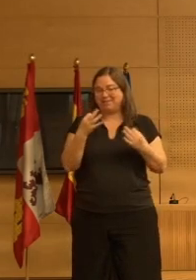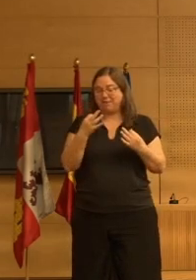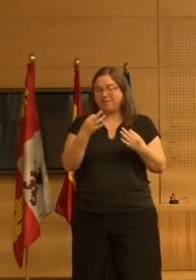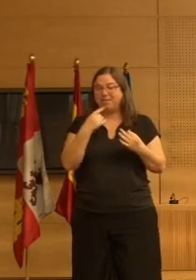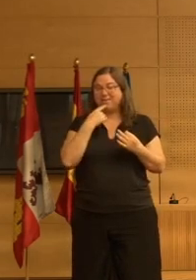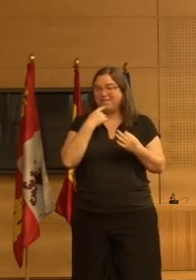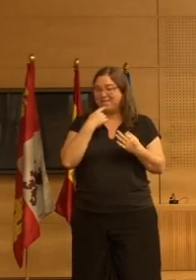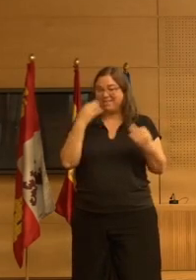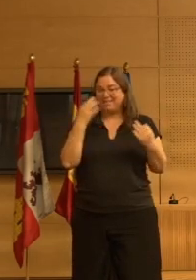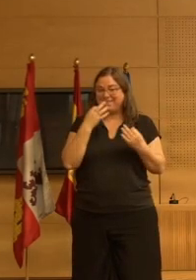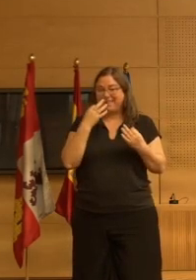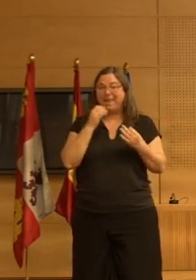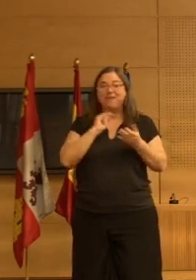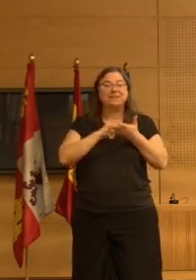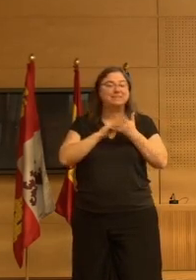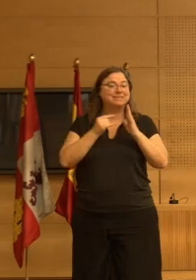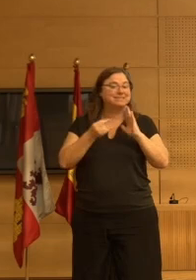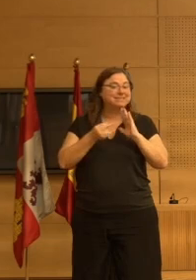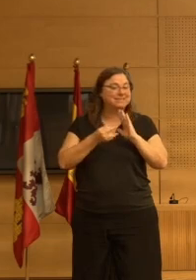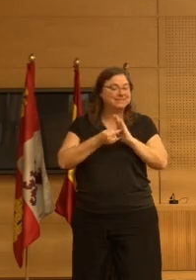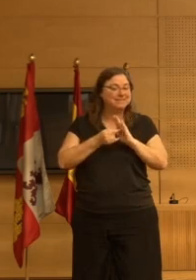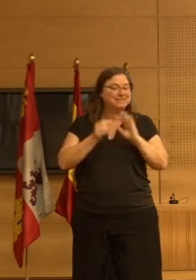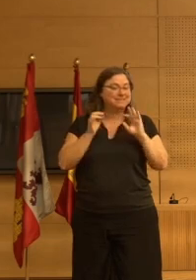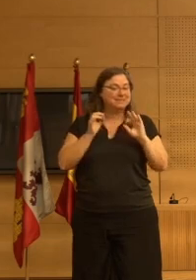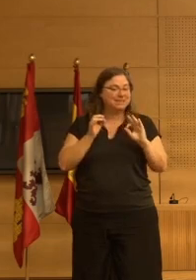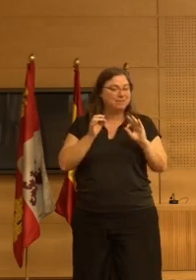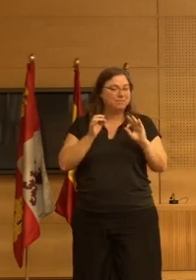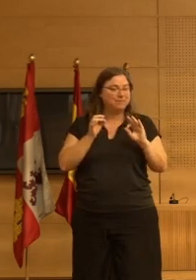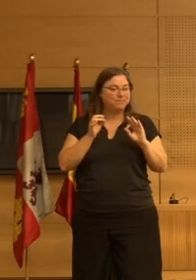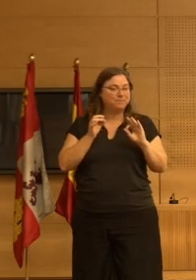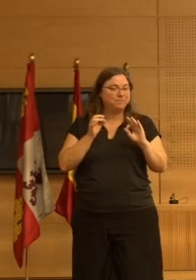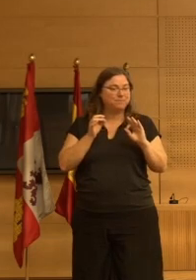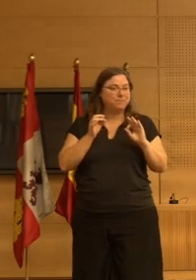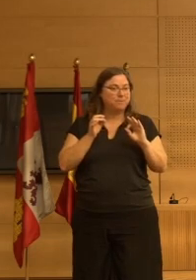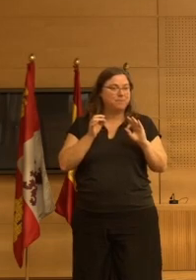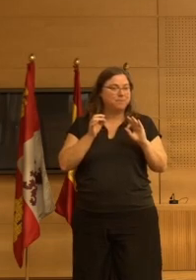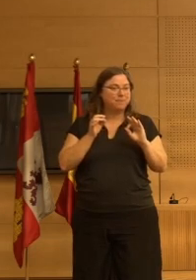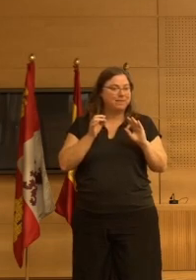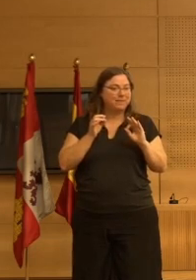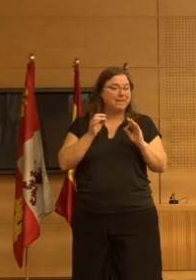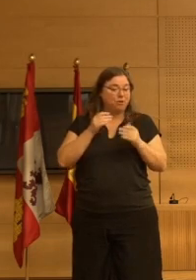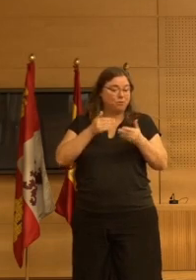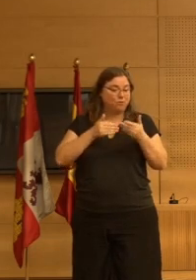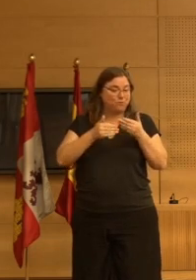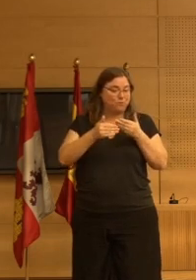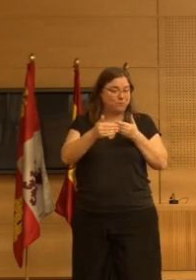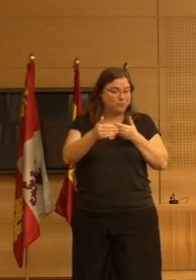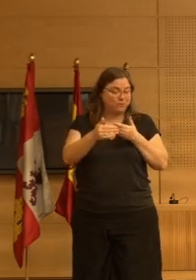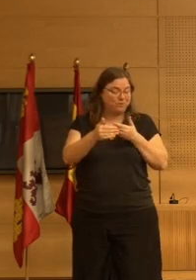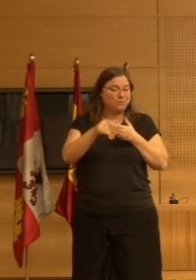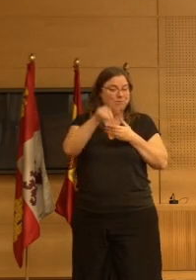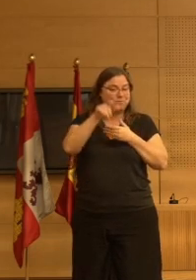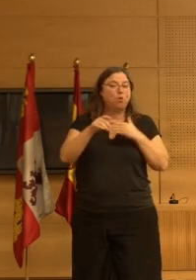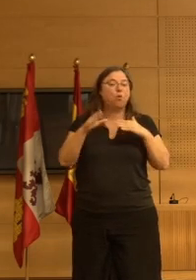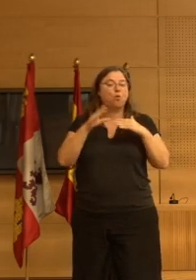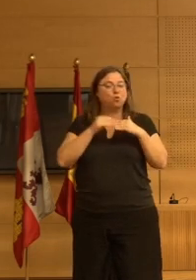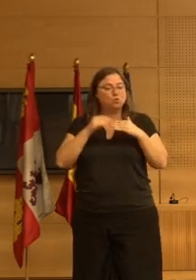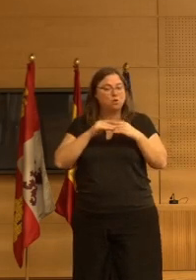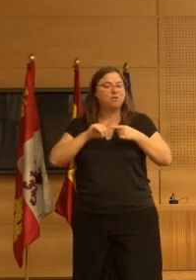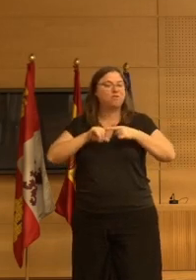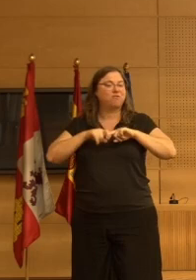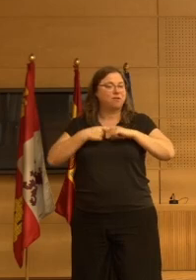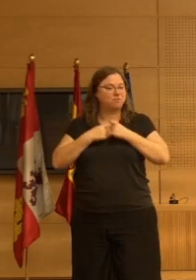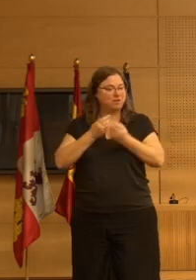especifica un sistema por el cual el día de mañana usuarios familiares y